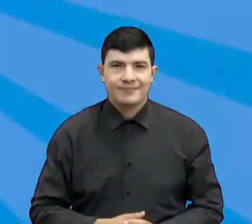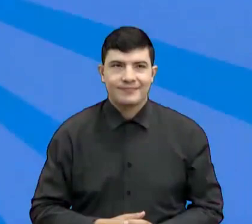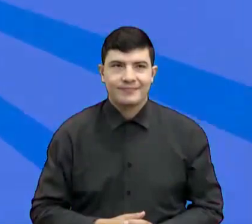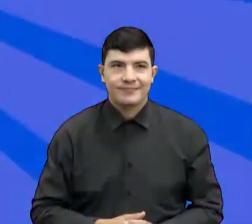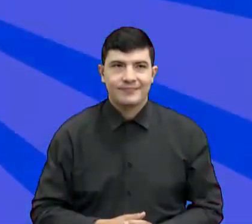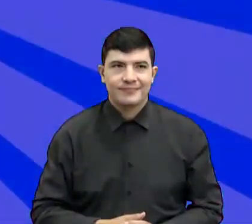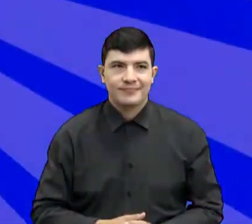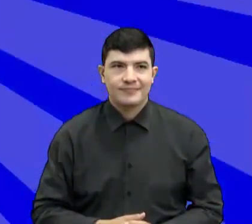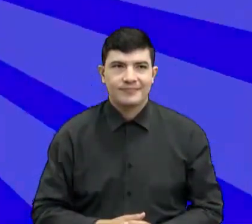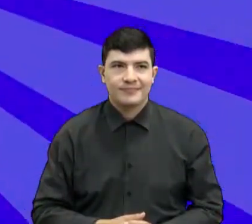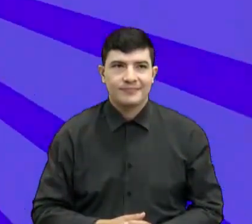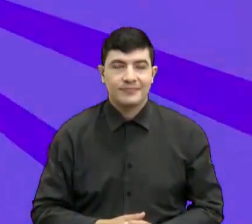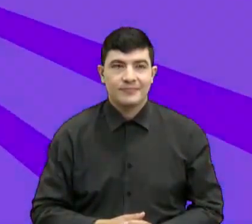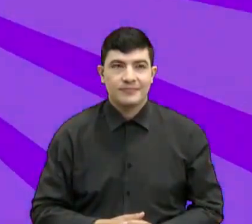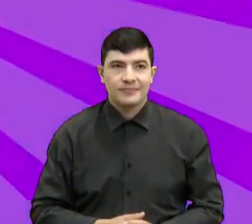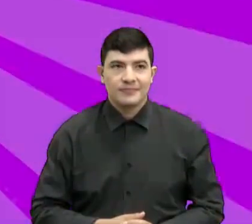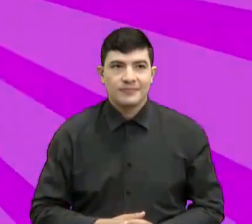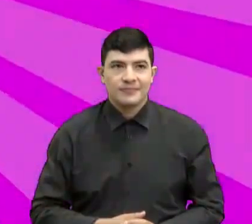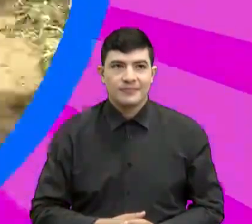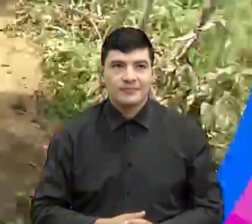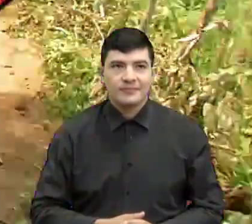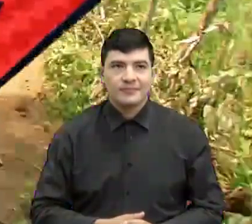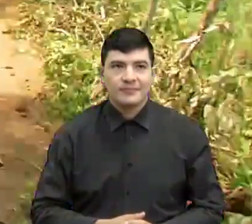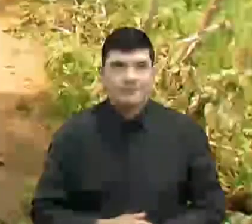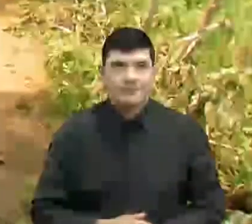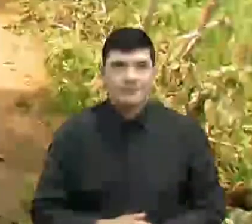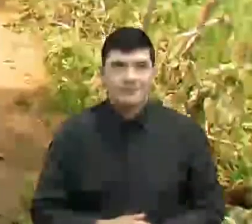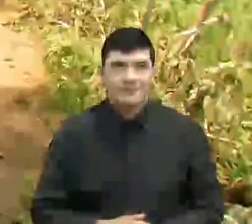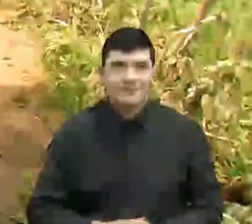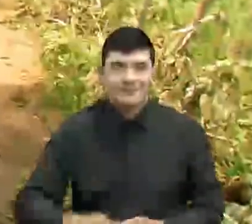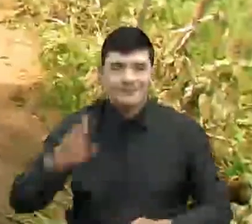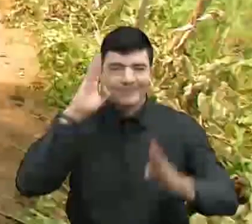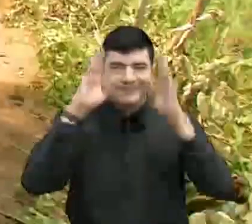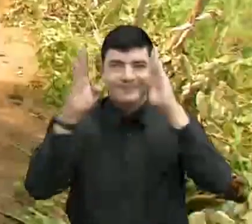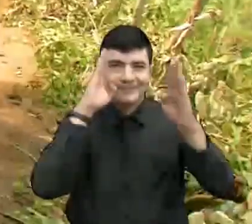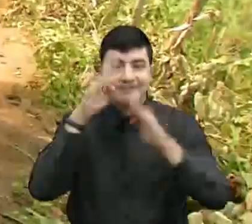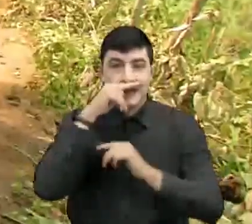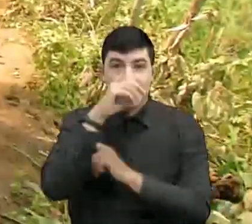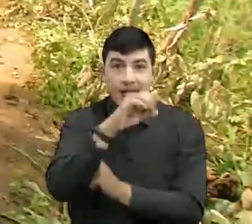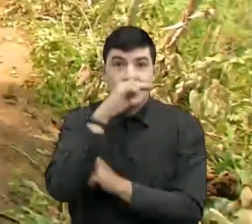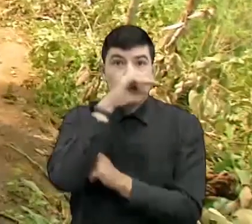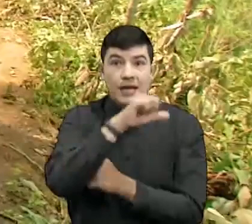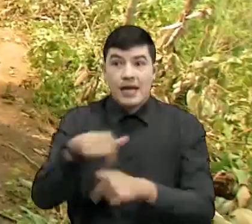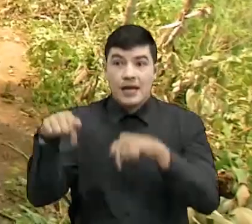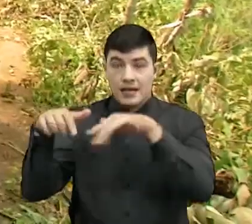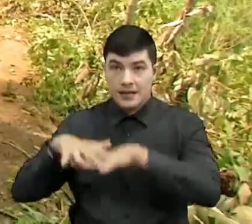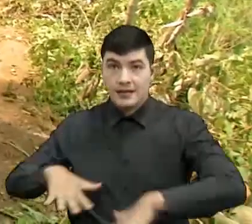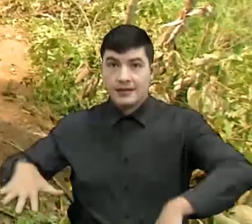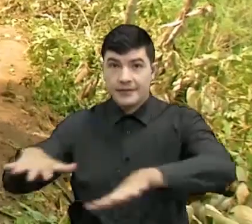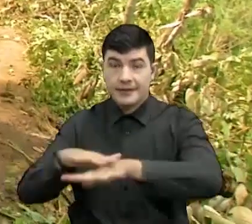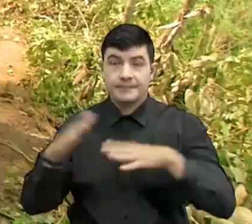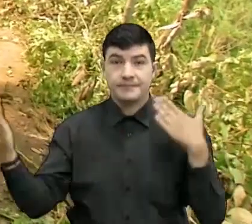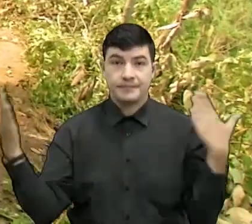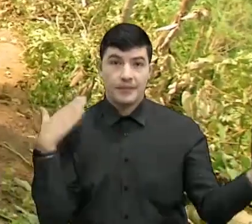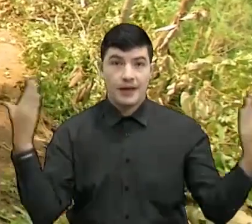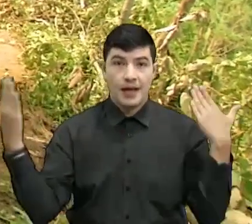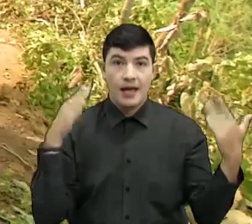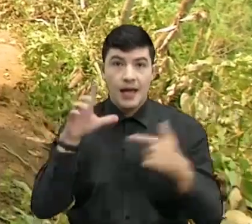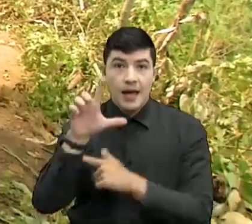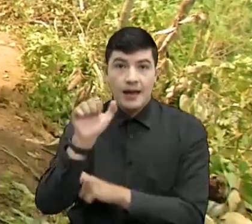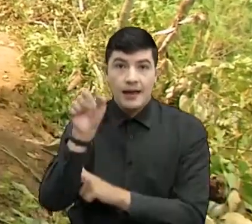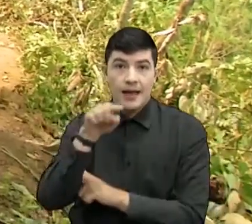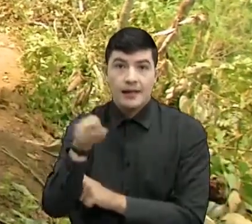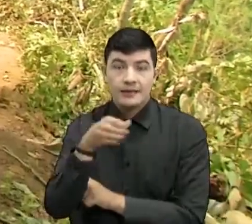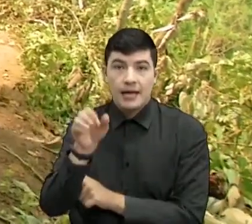La fórmula de la profe. Hola, mis niños. El día de hoy los saludo desde la vereda Las Amarillas, específicamente